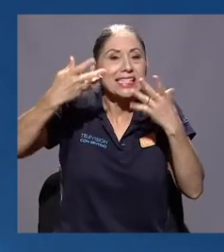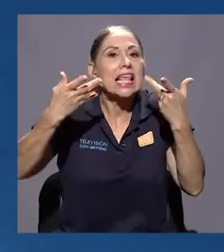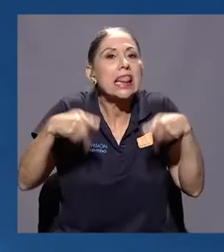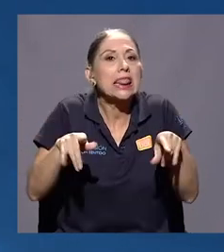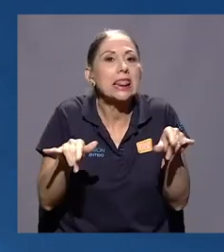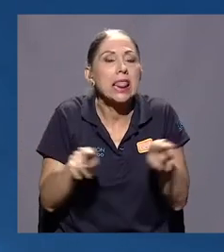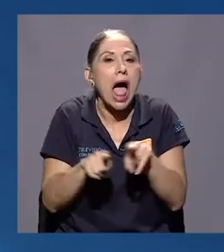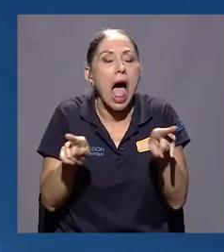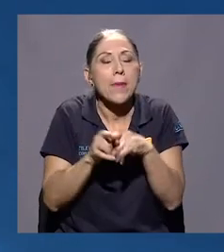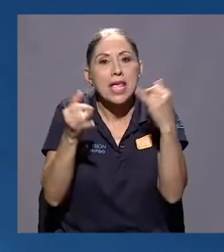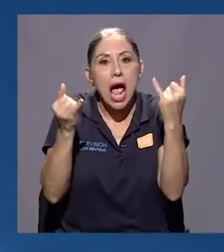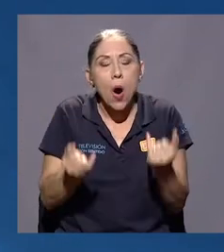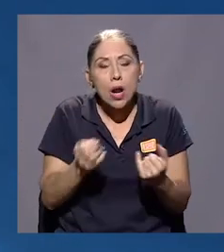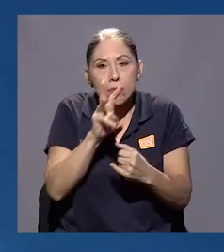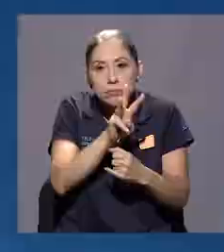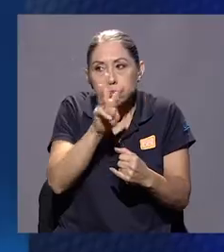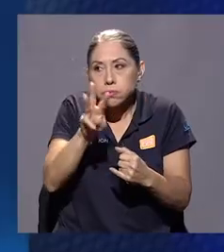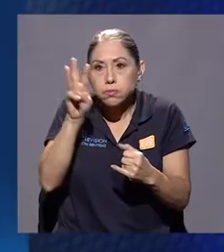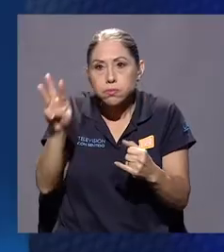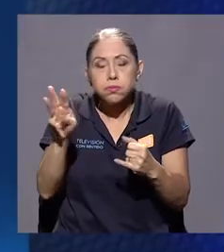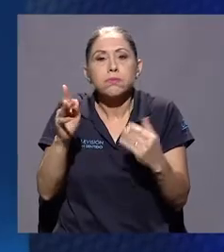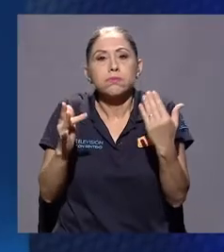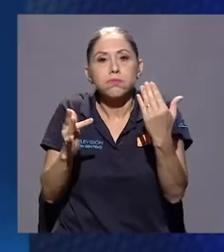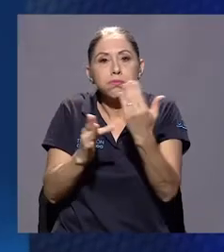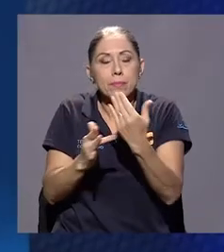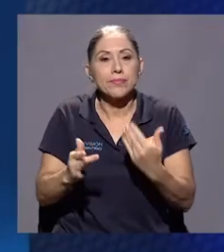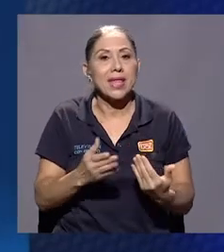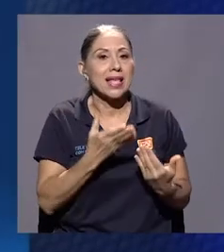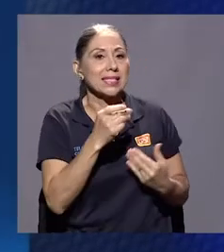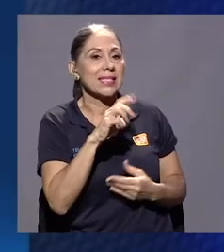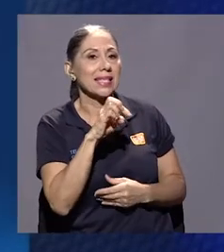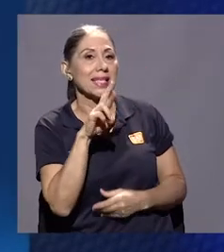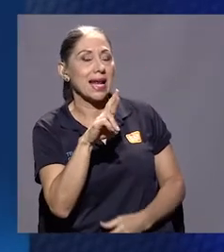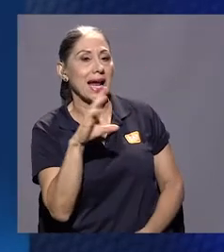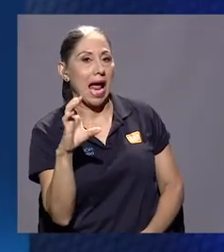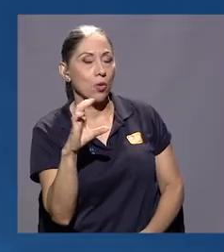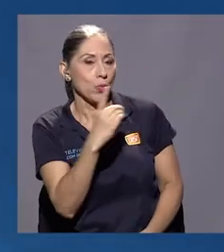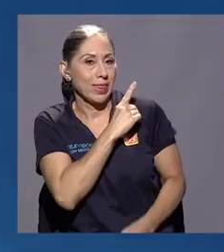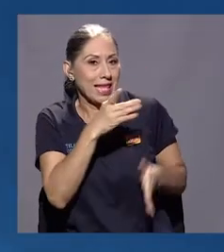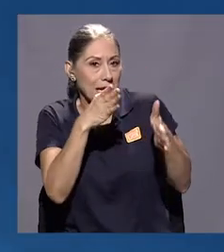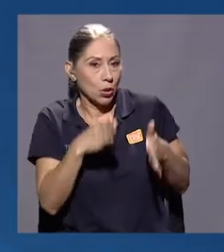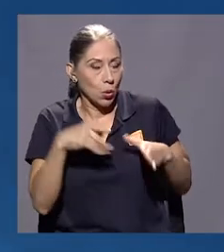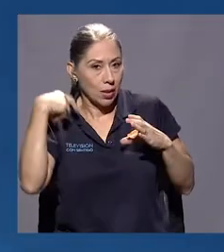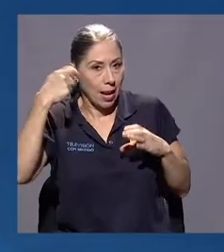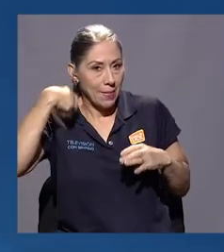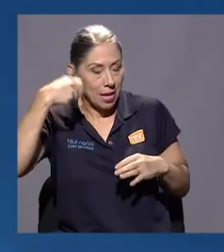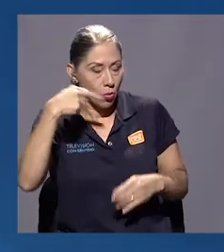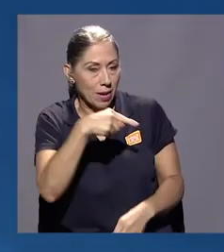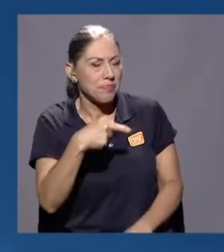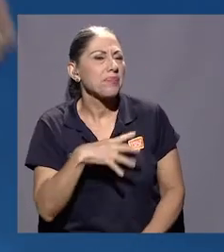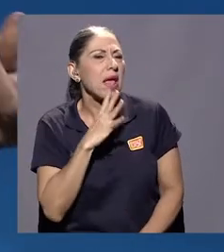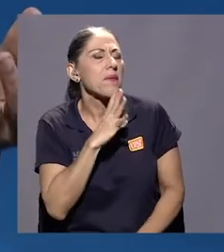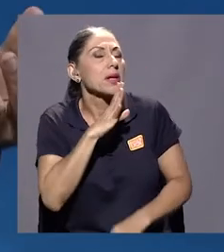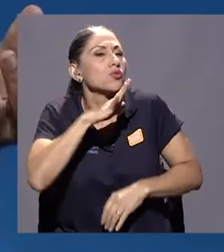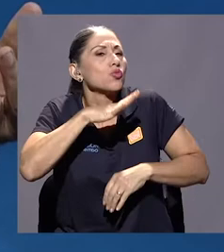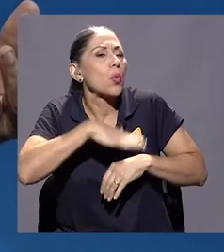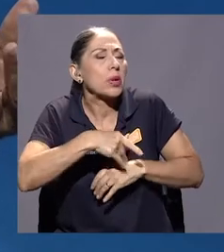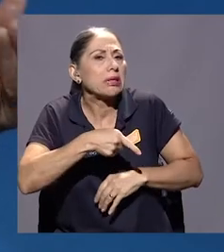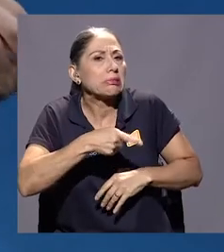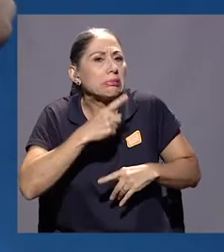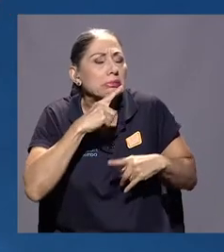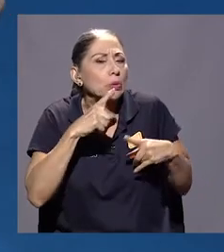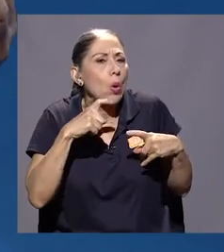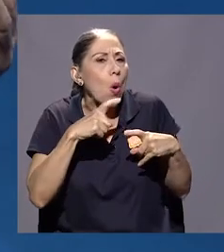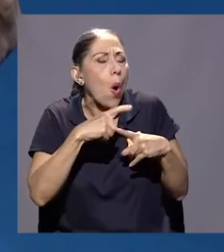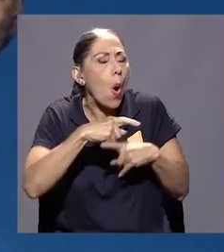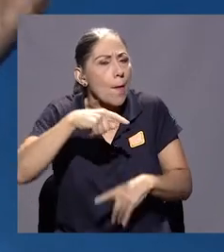digitales. César Caro, director de la película, Hablando de la complejidad de